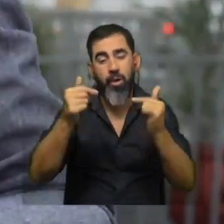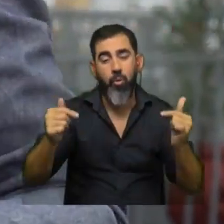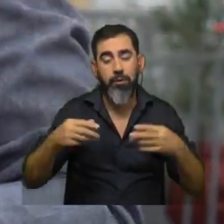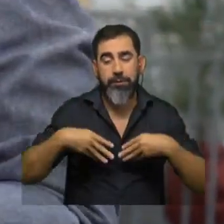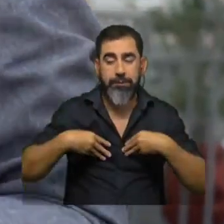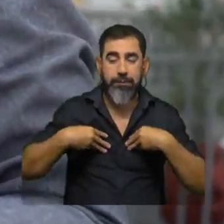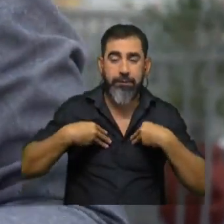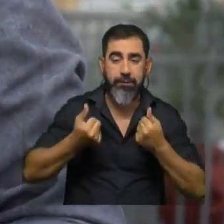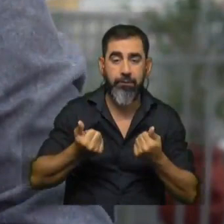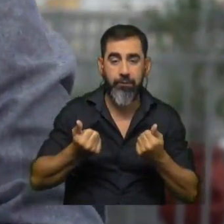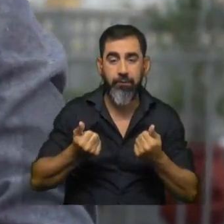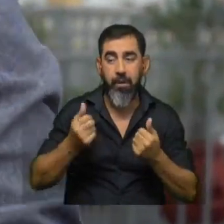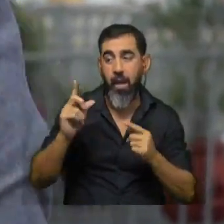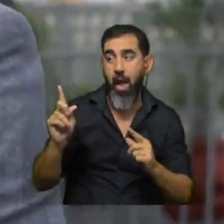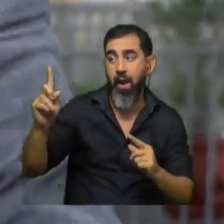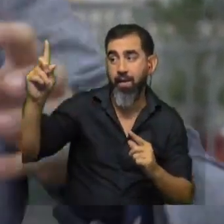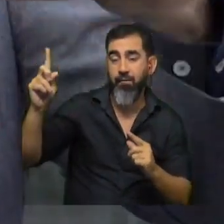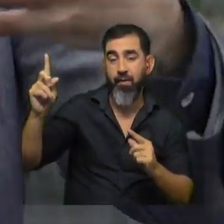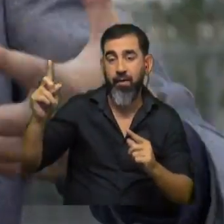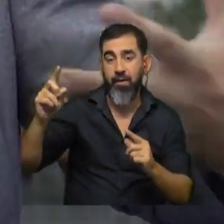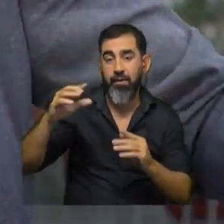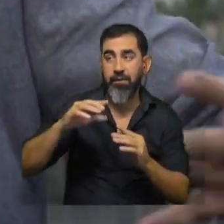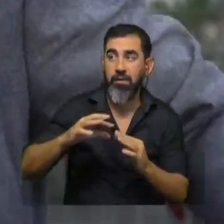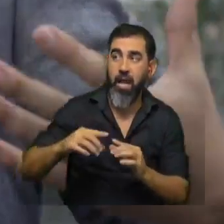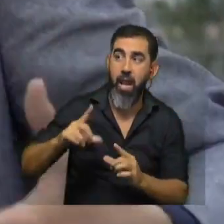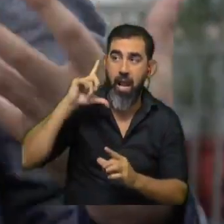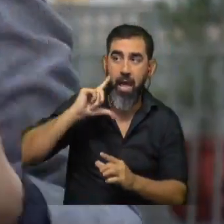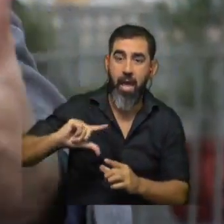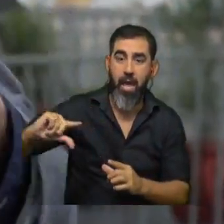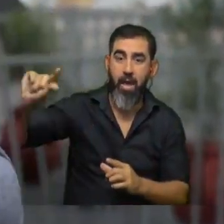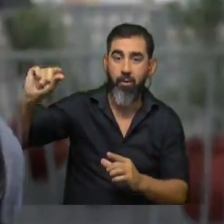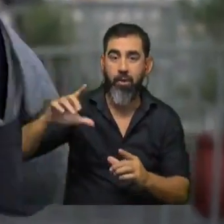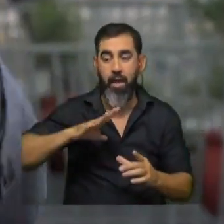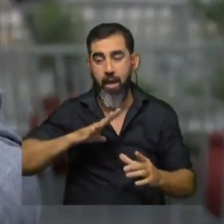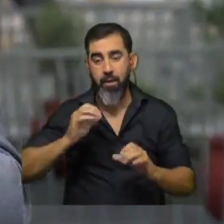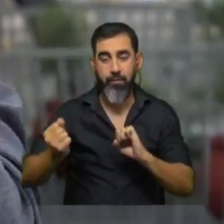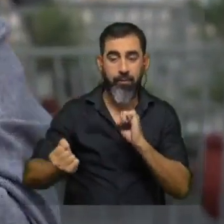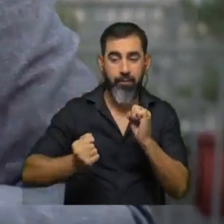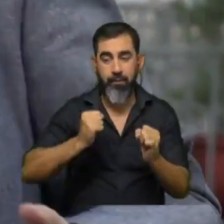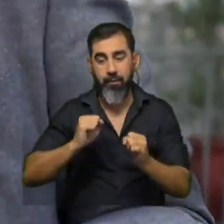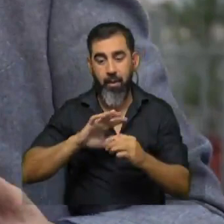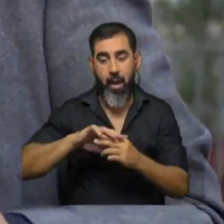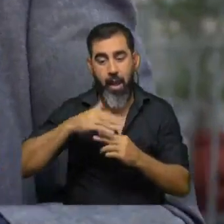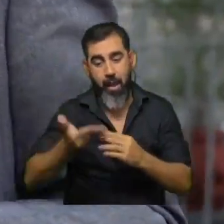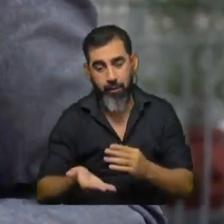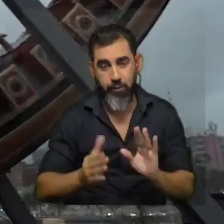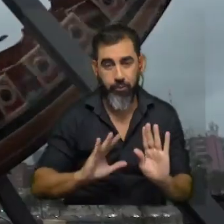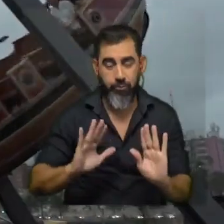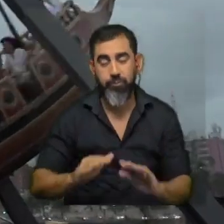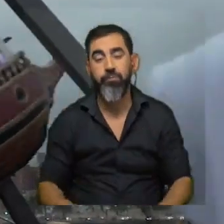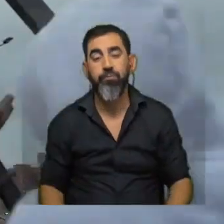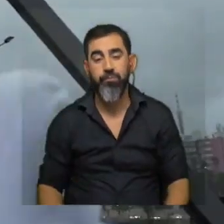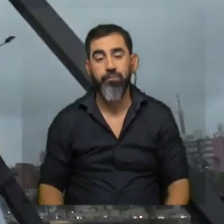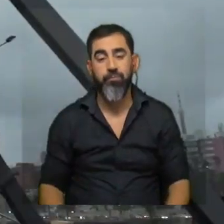sensación el estar más en la punta hace que llegues más arriba y uno tiene una sensación un poco más de caída que estar más cerca del centro ¿no?